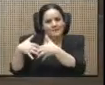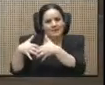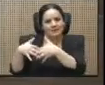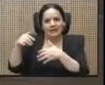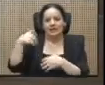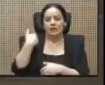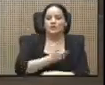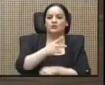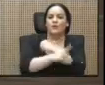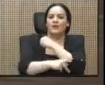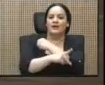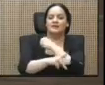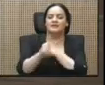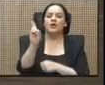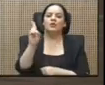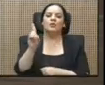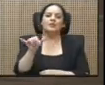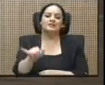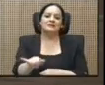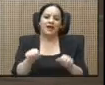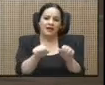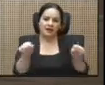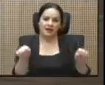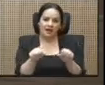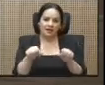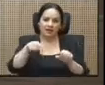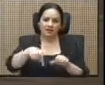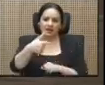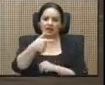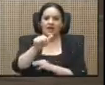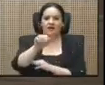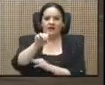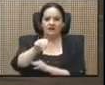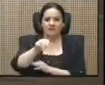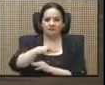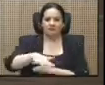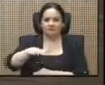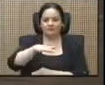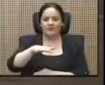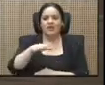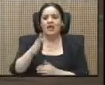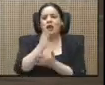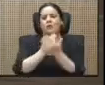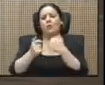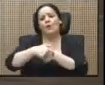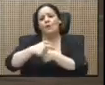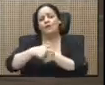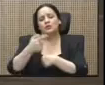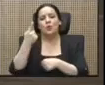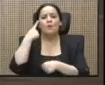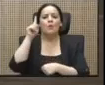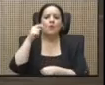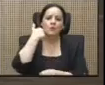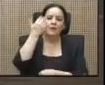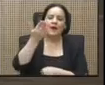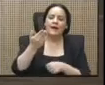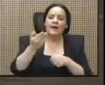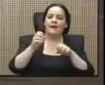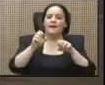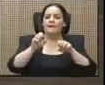radica normalmente en el área metropolitana. Y en algún momento, también por las facilidades de transporte,